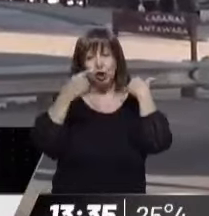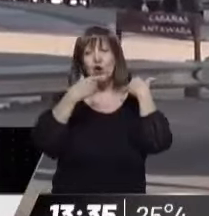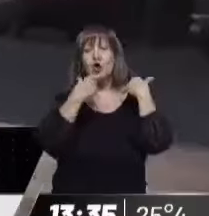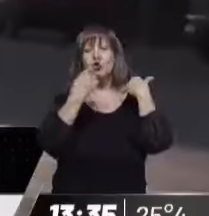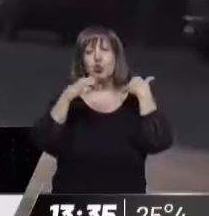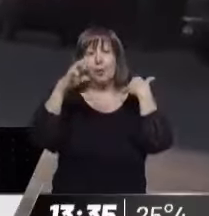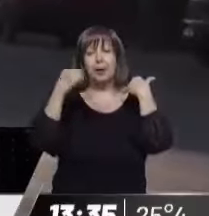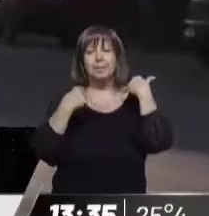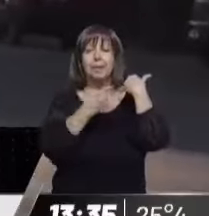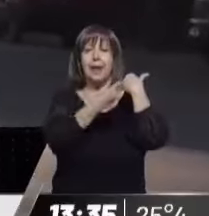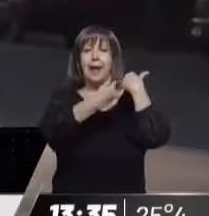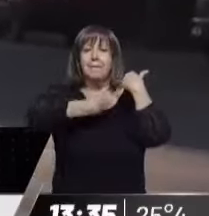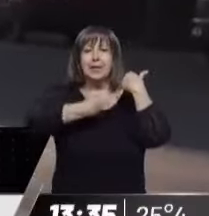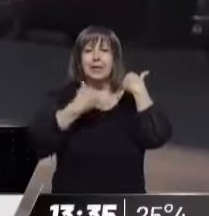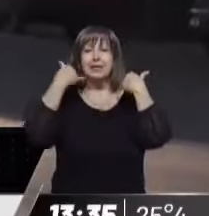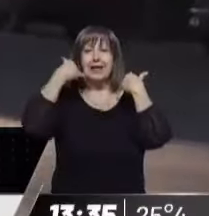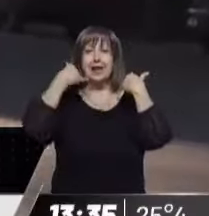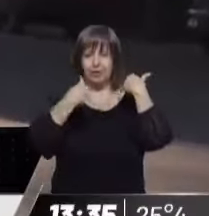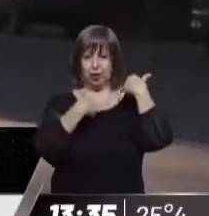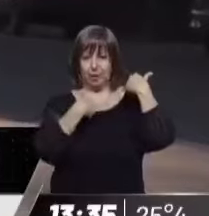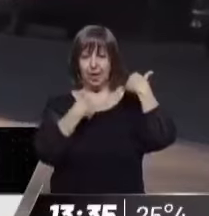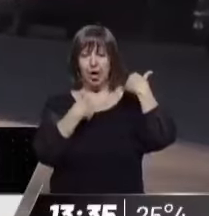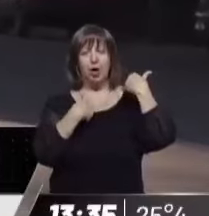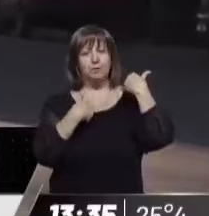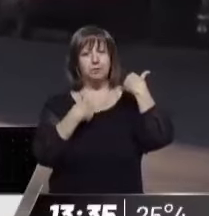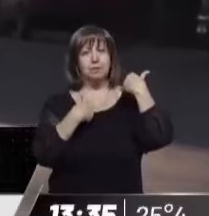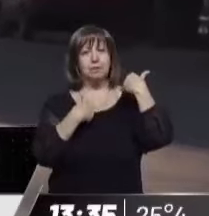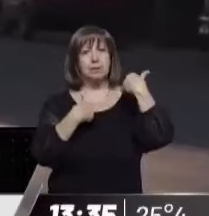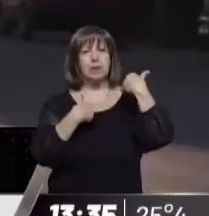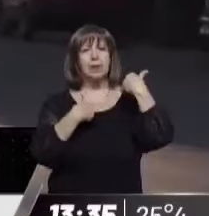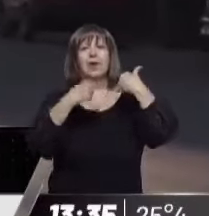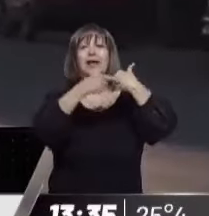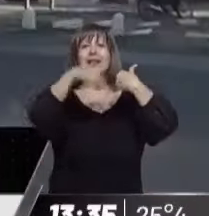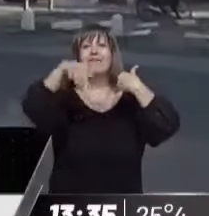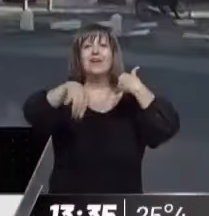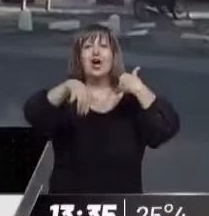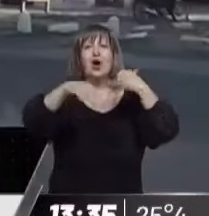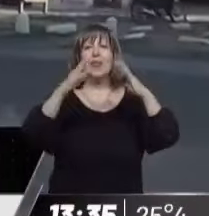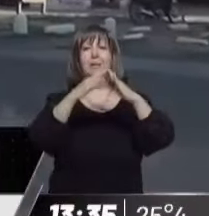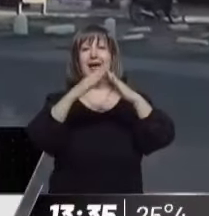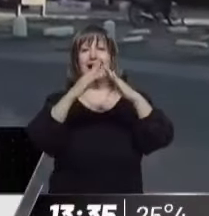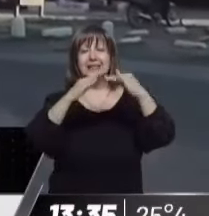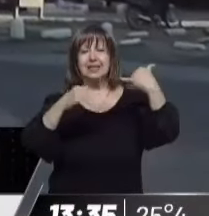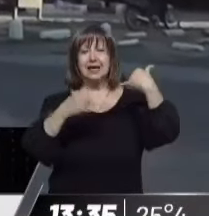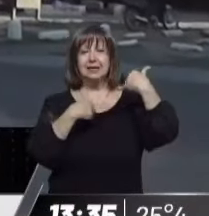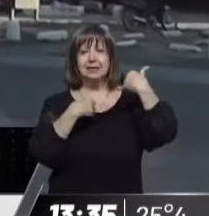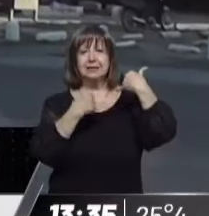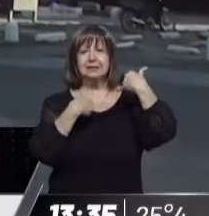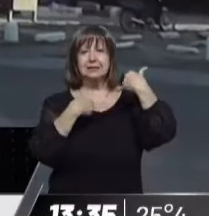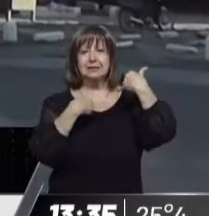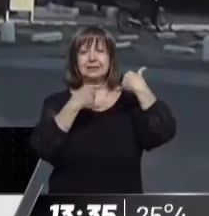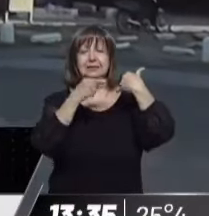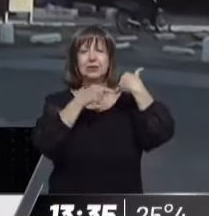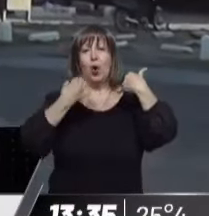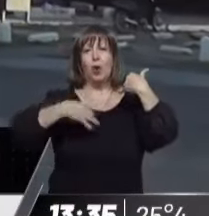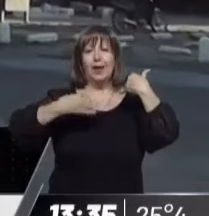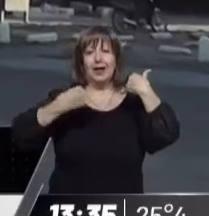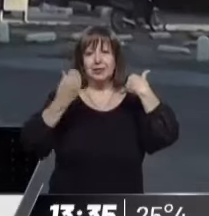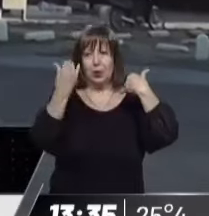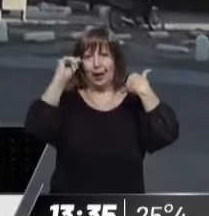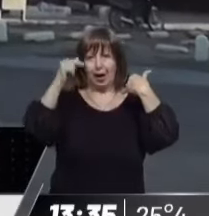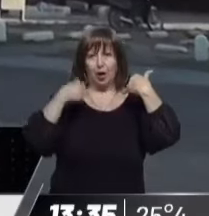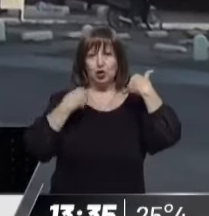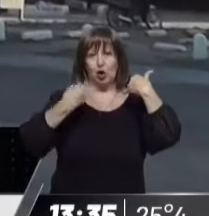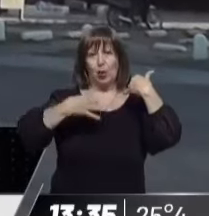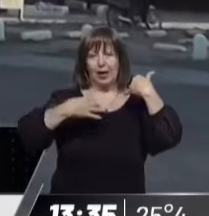pide que yo le dé un número telefónico, un celular, porque me van a mandar un WhatsApp con la información que yo debo llevar al banco.